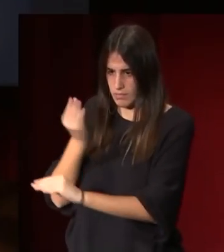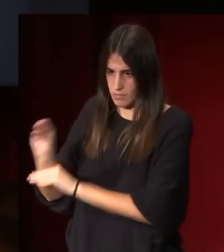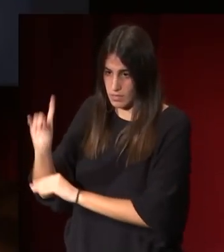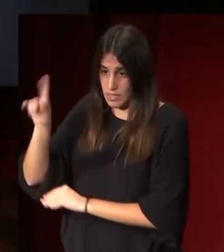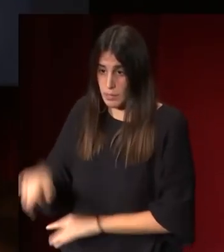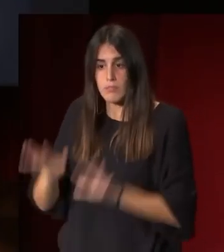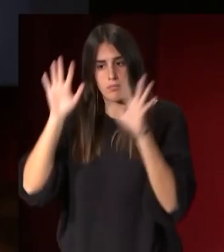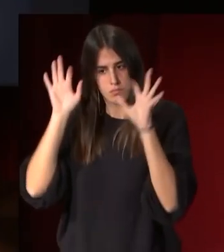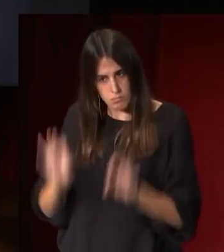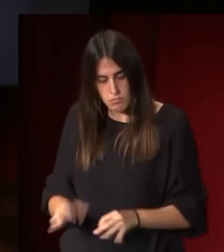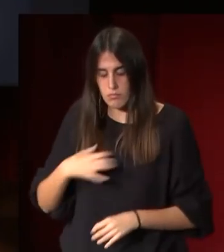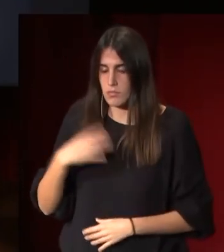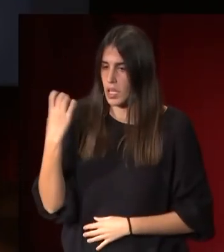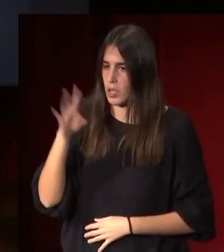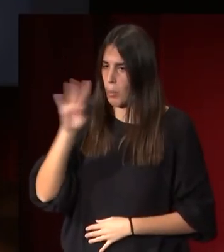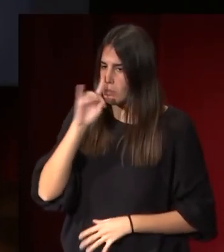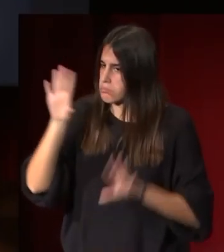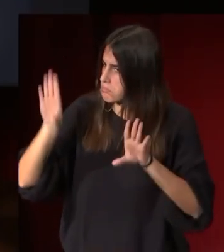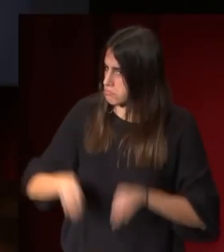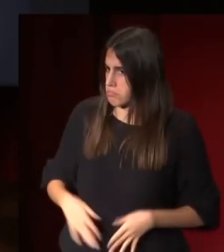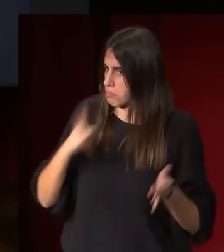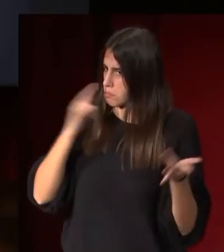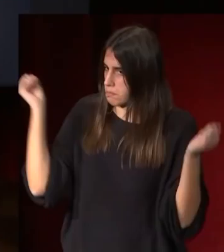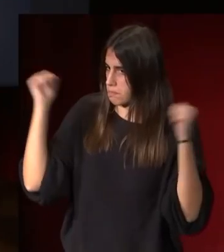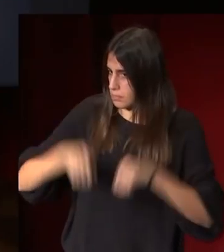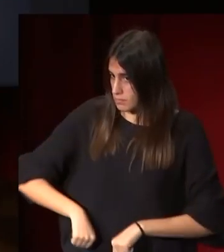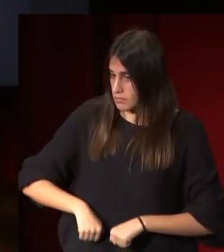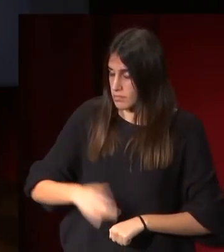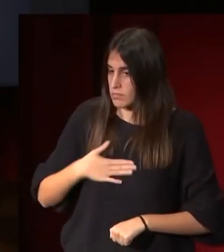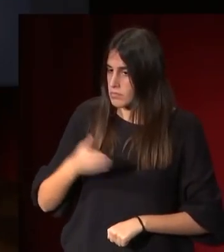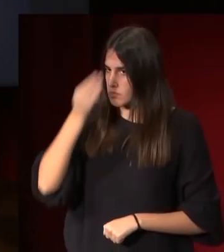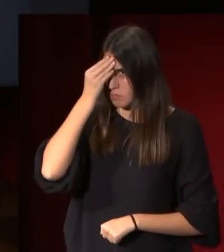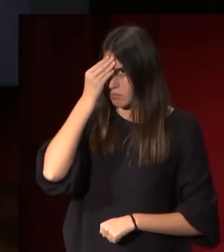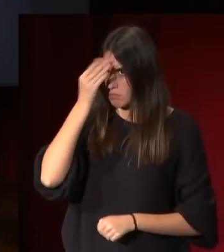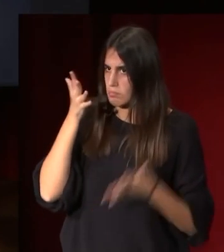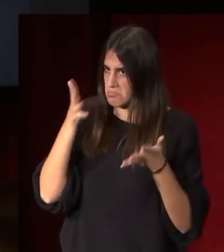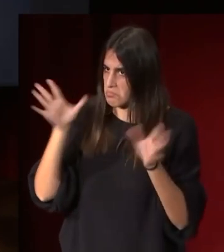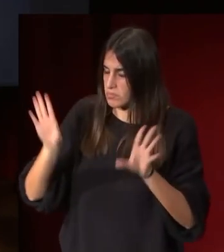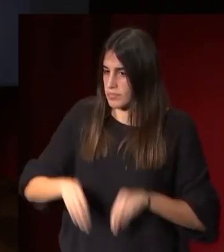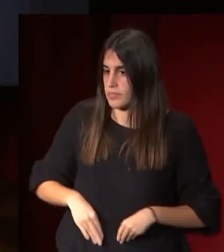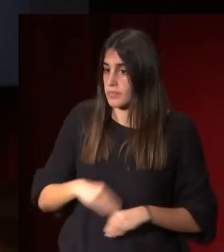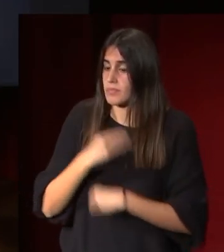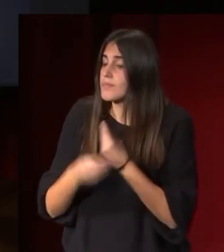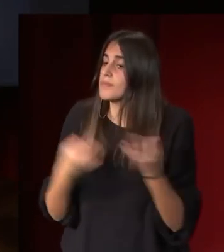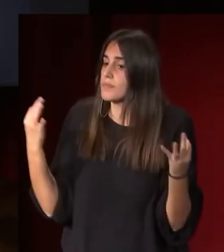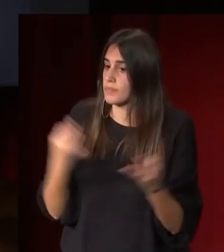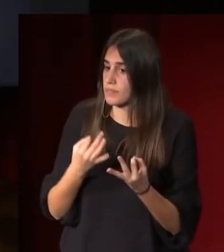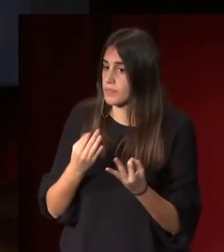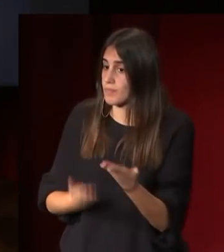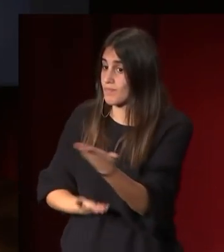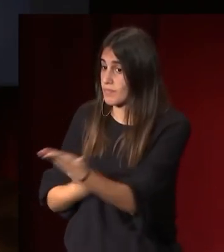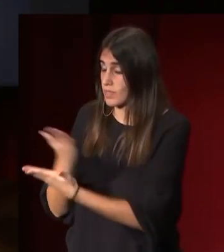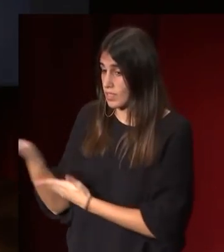efectivamente Carlos IV le hace caso, le acepta esta sugerencia y entonces hace un